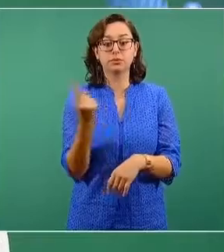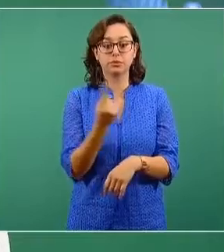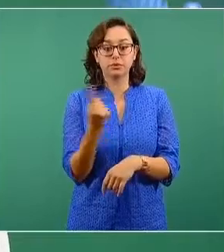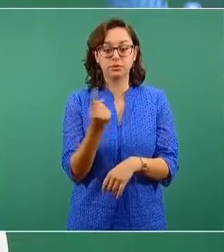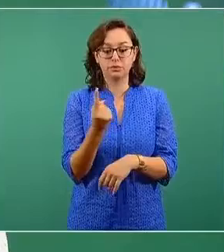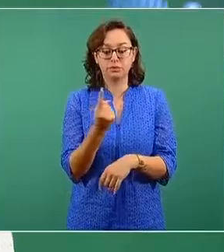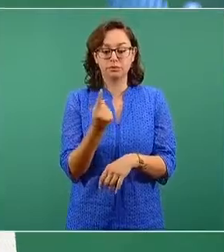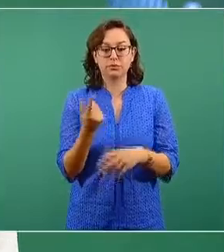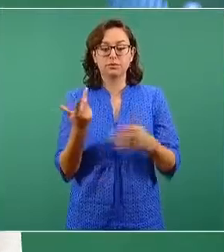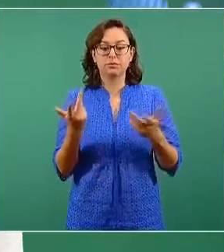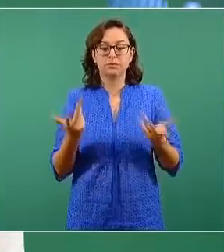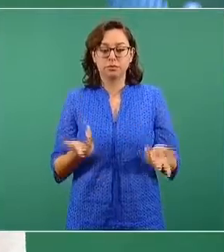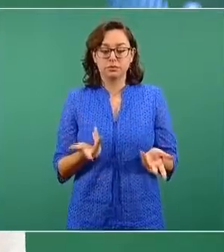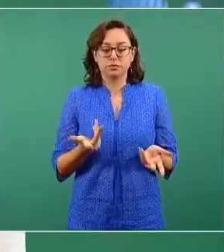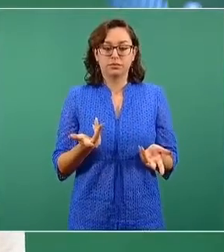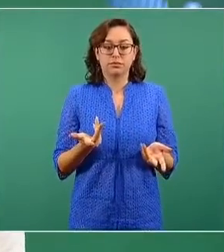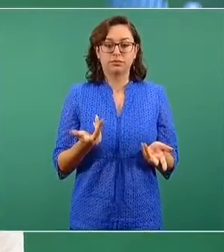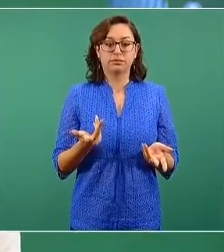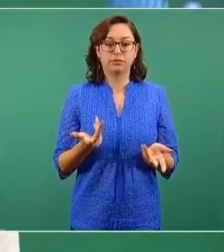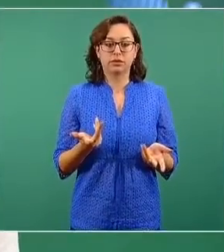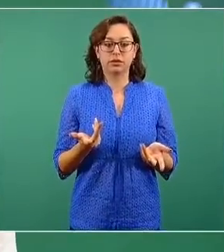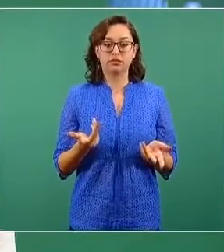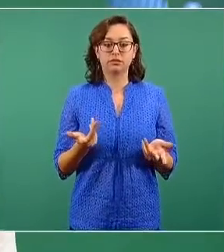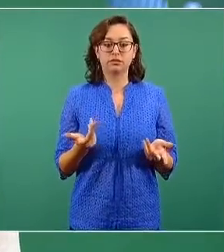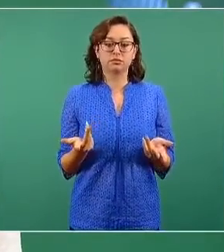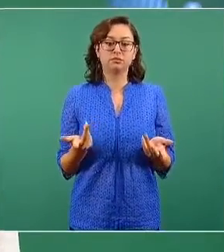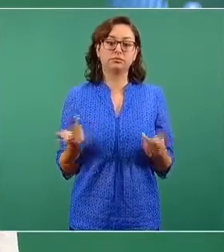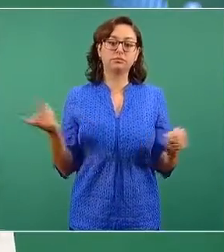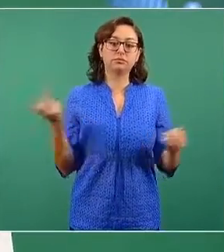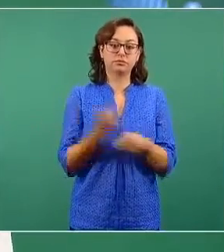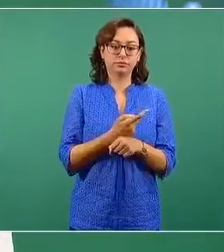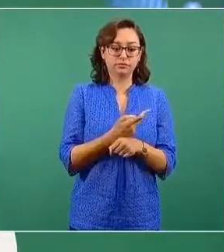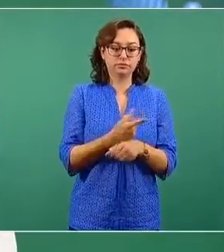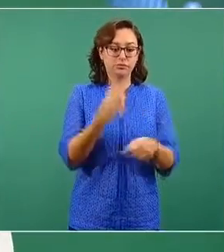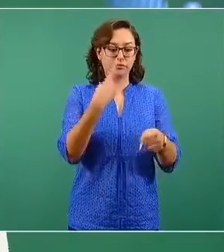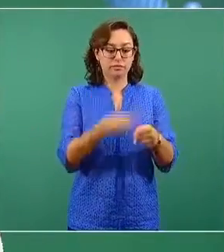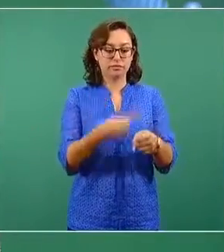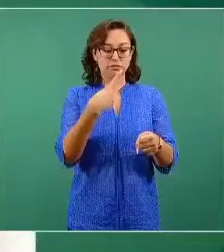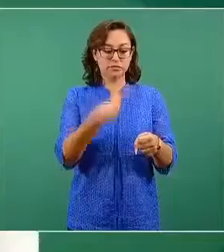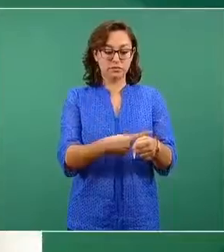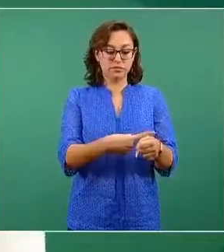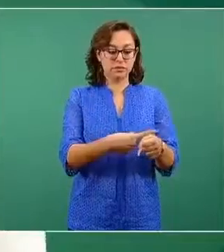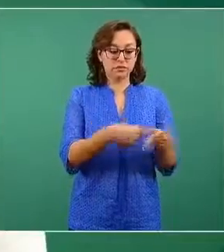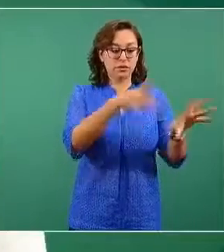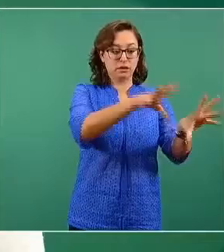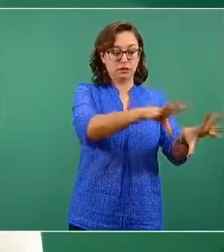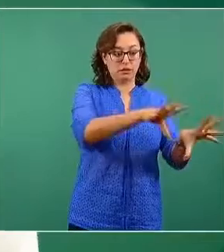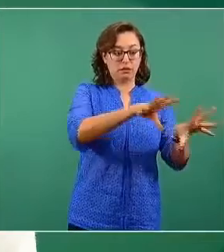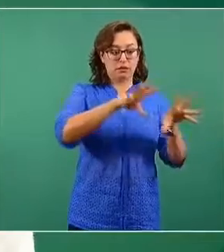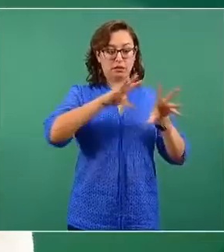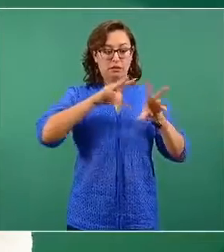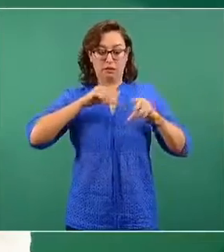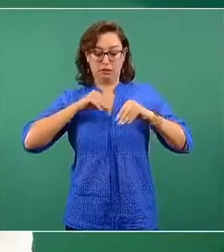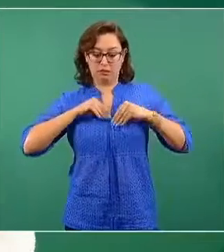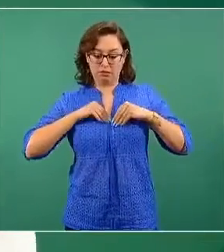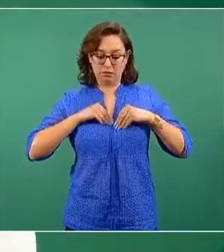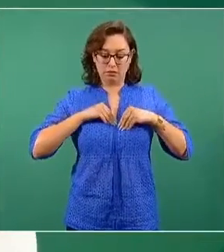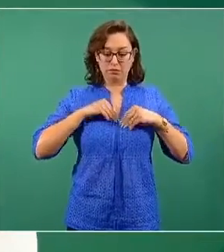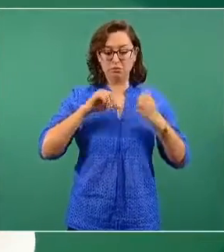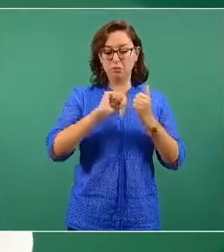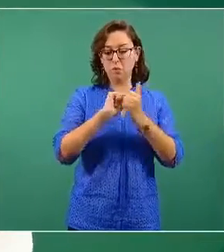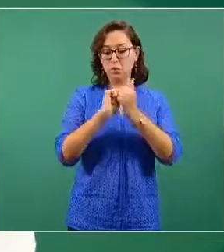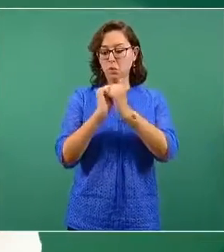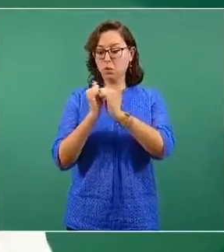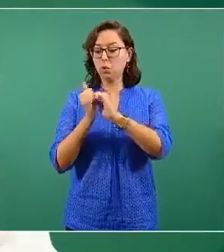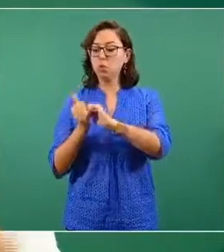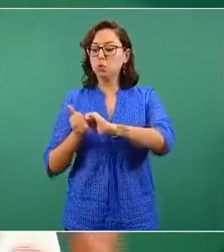confunda la posible existencia de la enfermedad infecciosa, ya sea porque recayó la